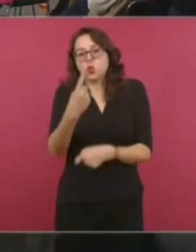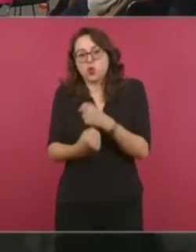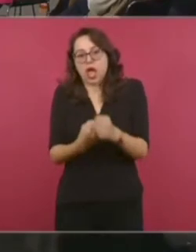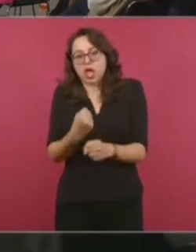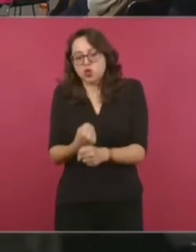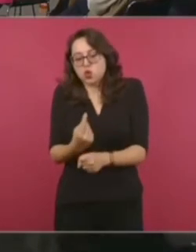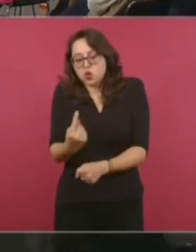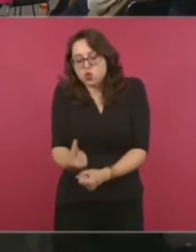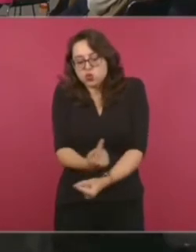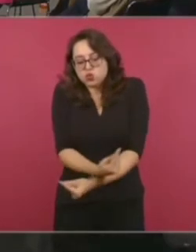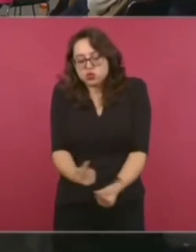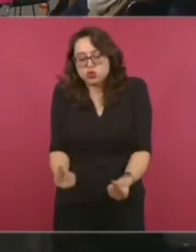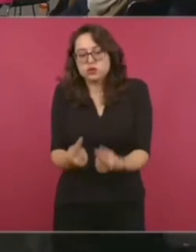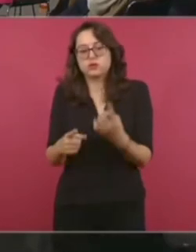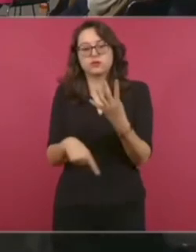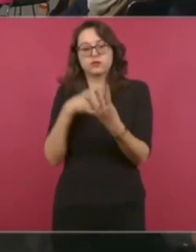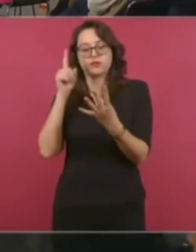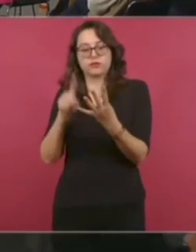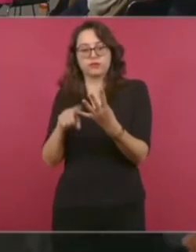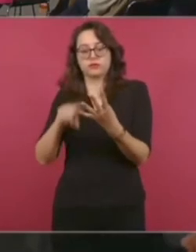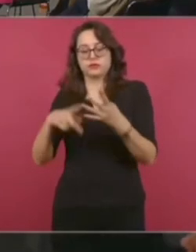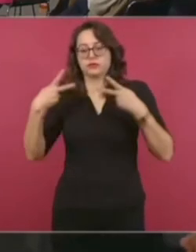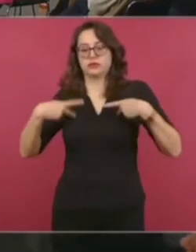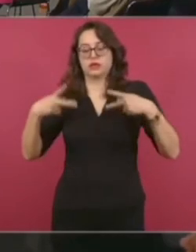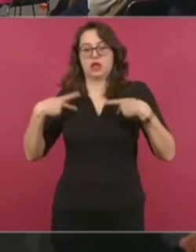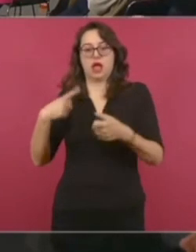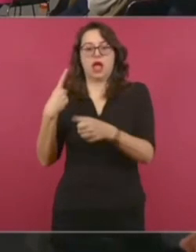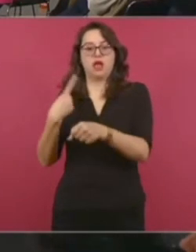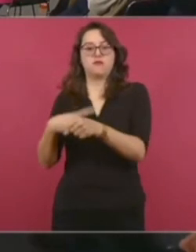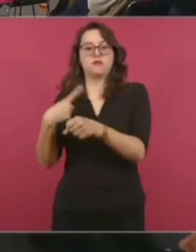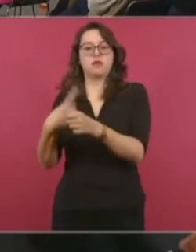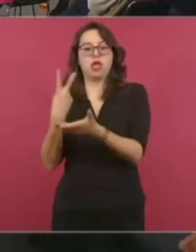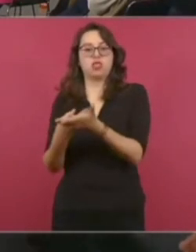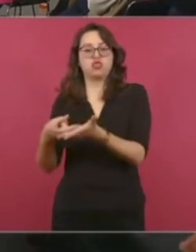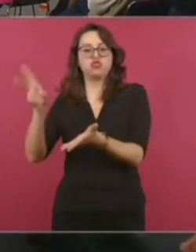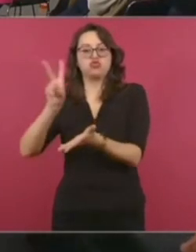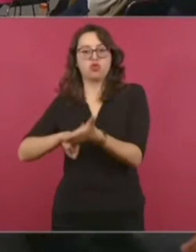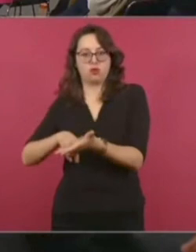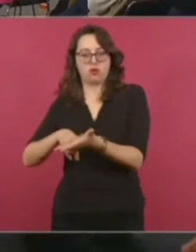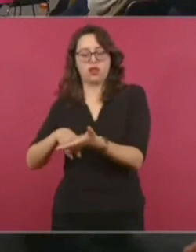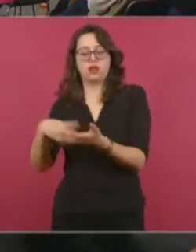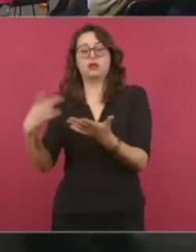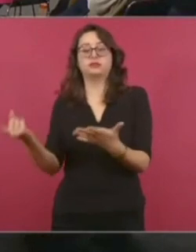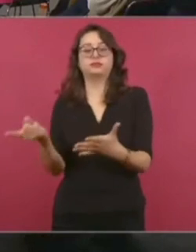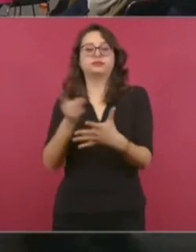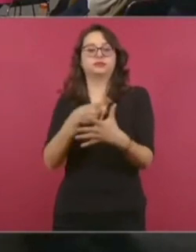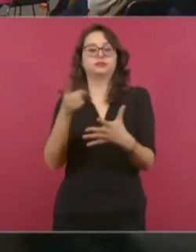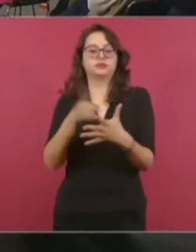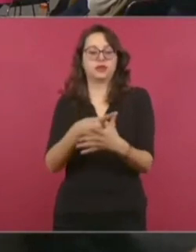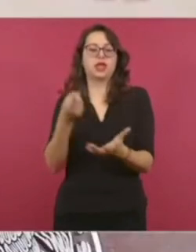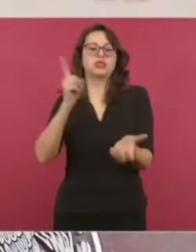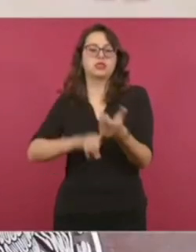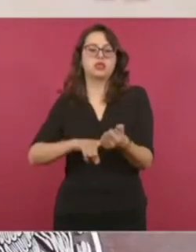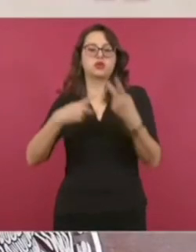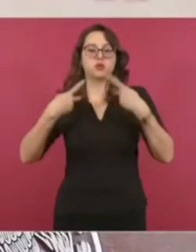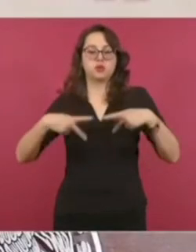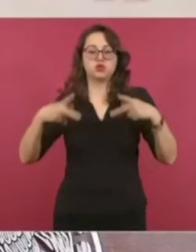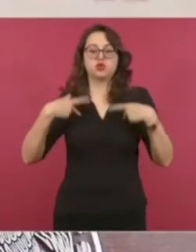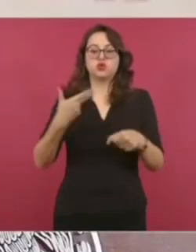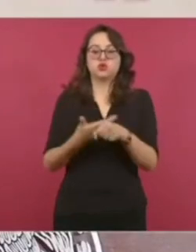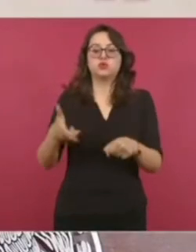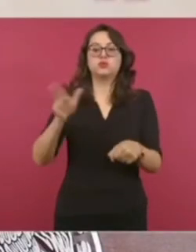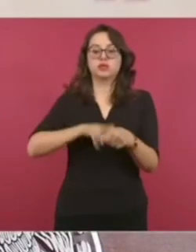La vacunación en su arranque va a ser a la par de la vacunación para la influenza.